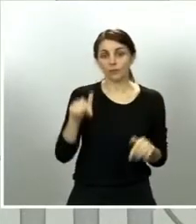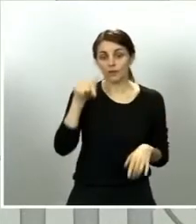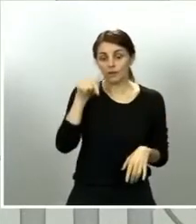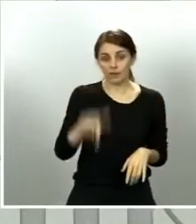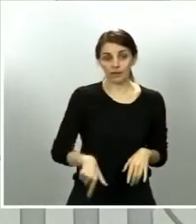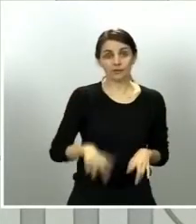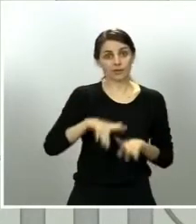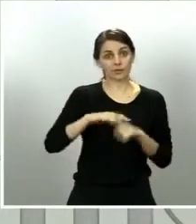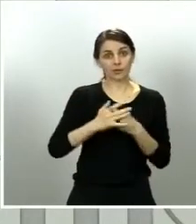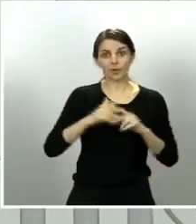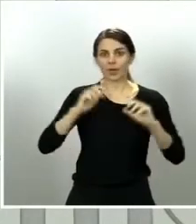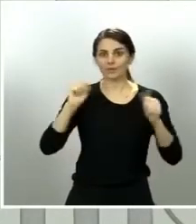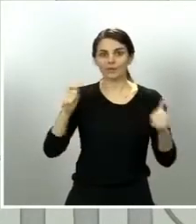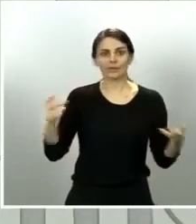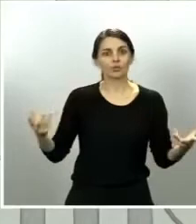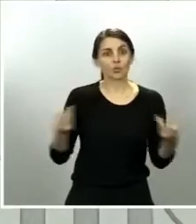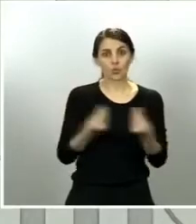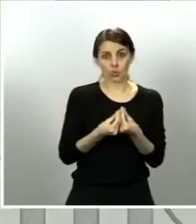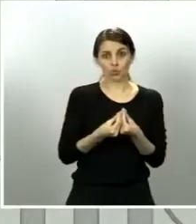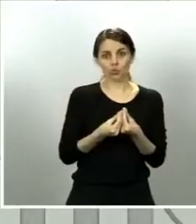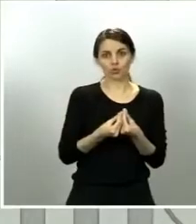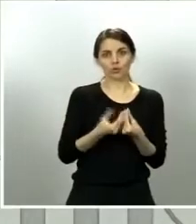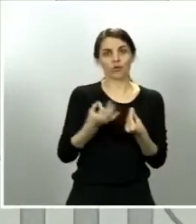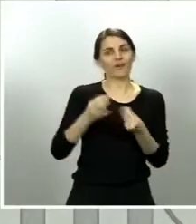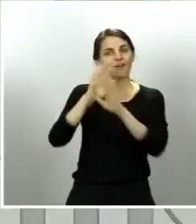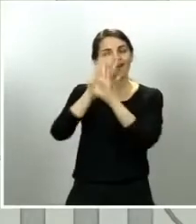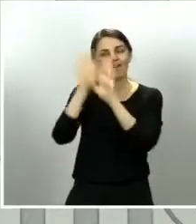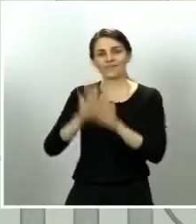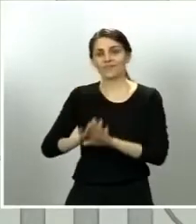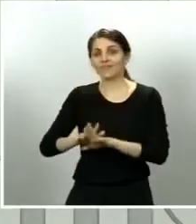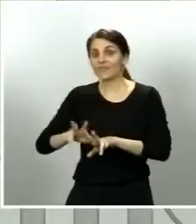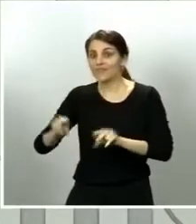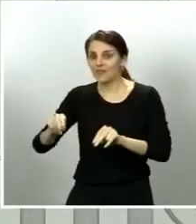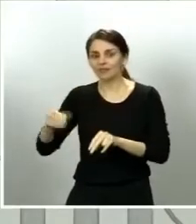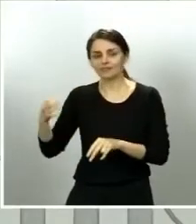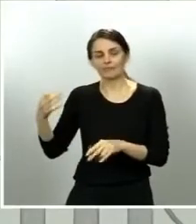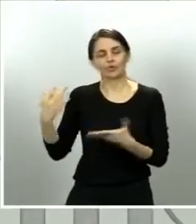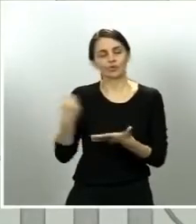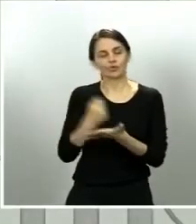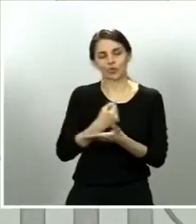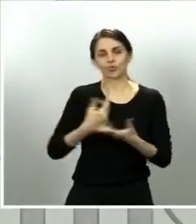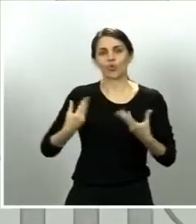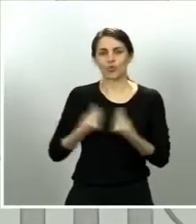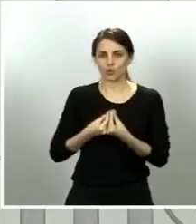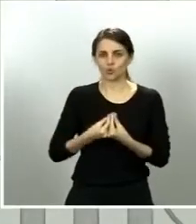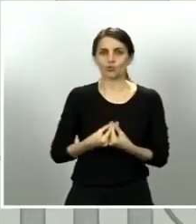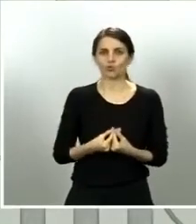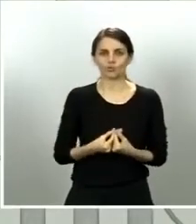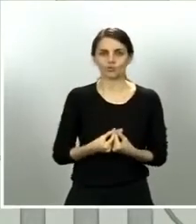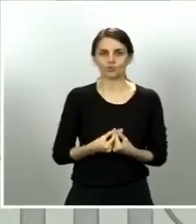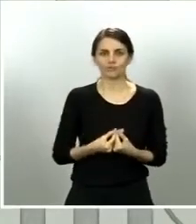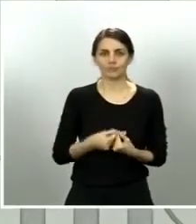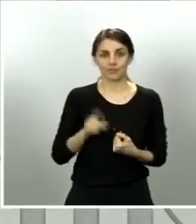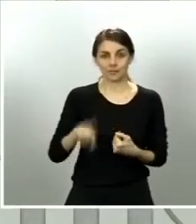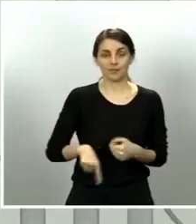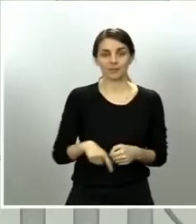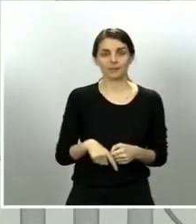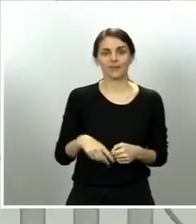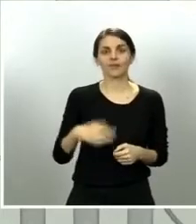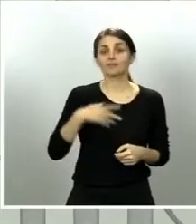saldremos los españoles juntos de ella. Quiero recordarles que hay cuatro fases, una fase cero